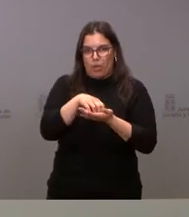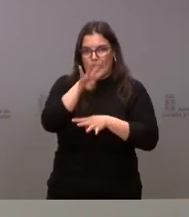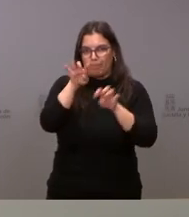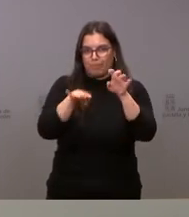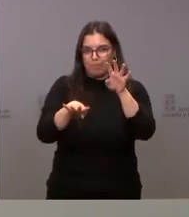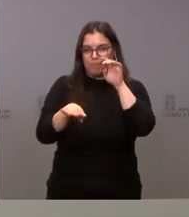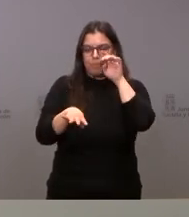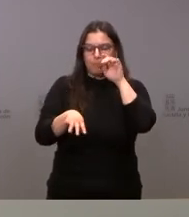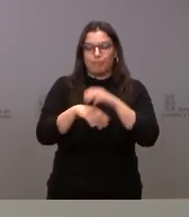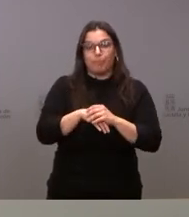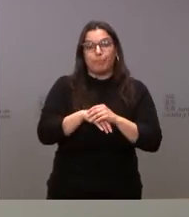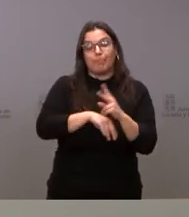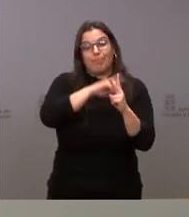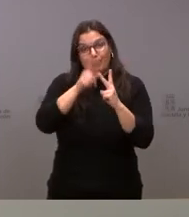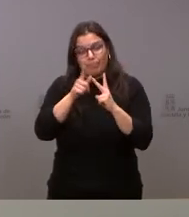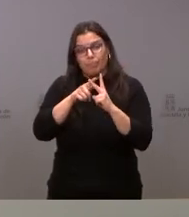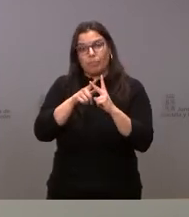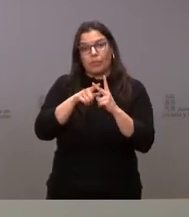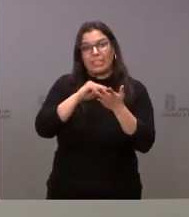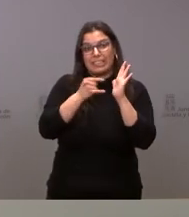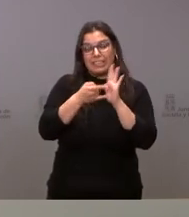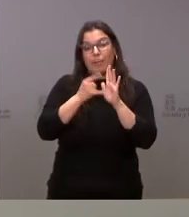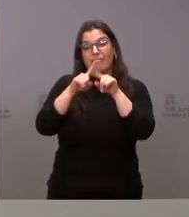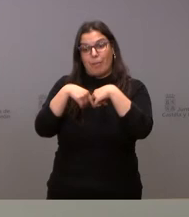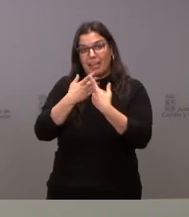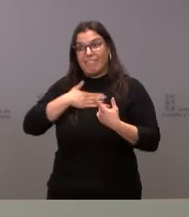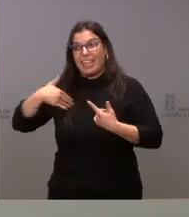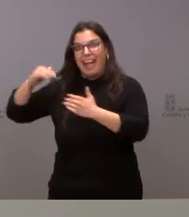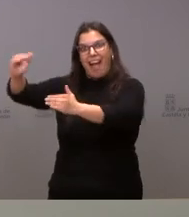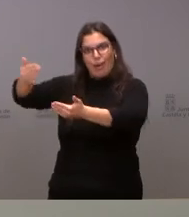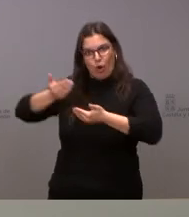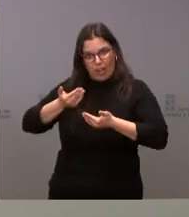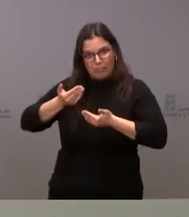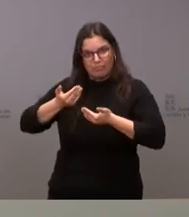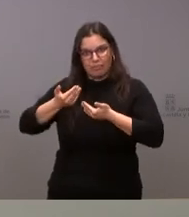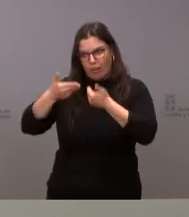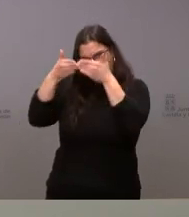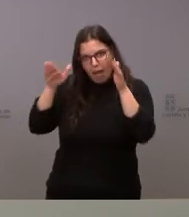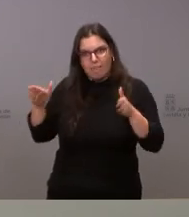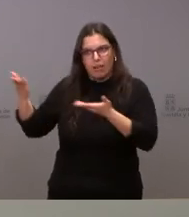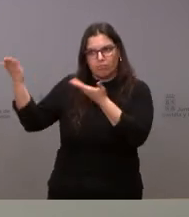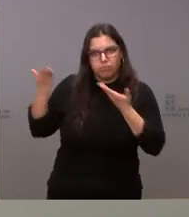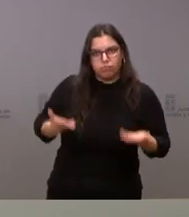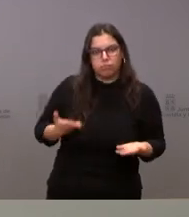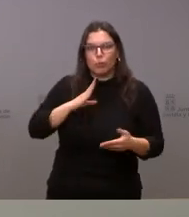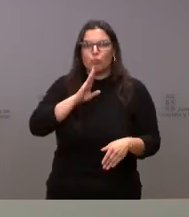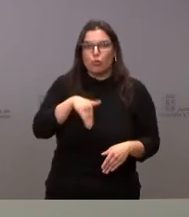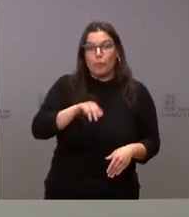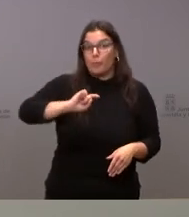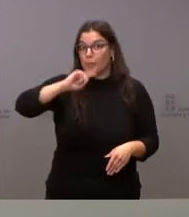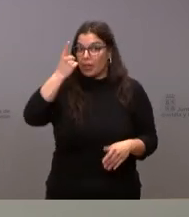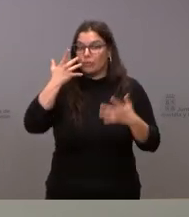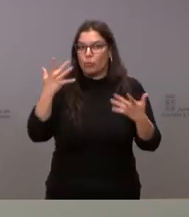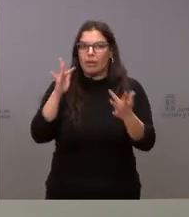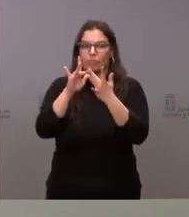y el segundo mecanismo son las familias que quieren acoger que están dispuestas a hacerlo ahí el mecanismo más adecuado ya les he dicho que es